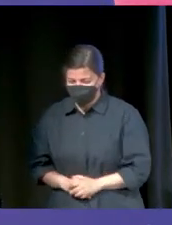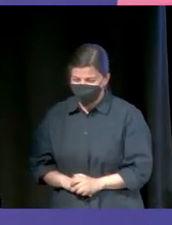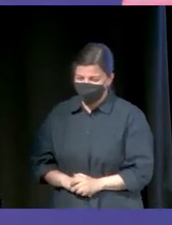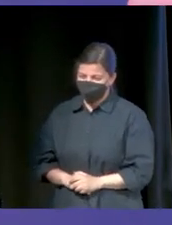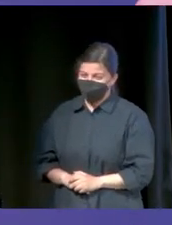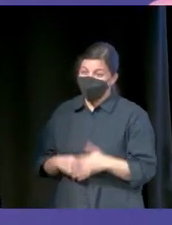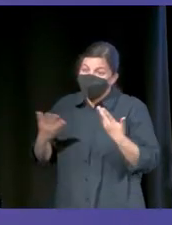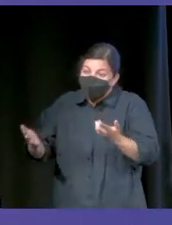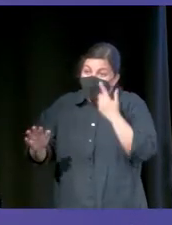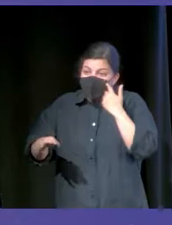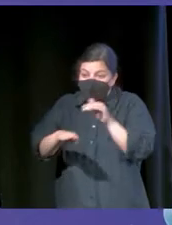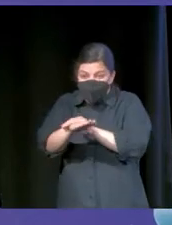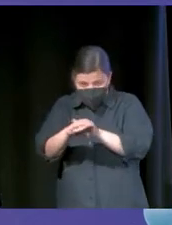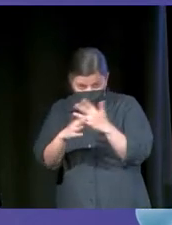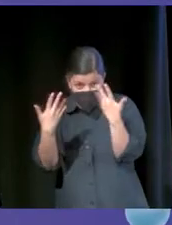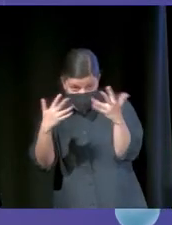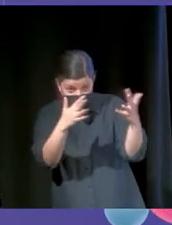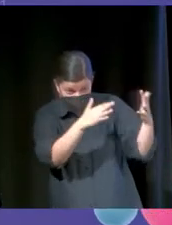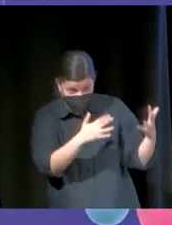Porque, bueno, a ver, perdón, le aplaudís.